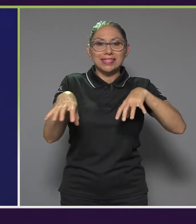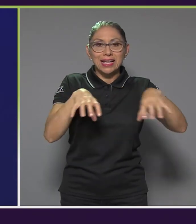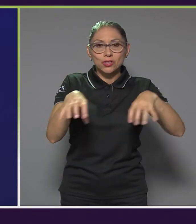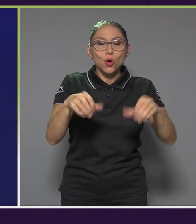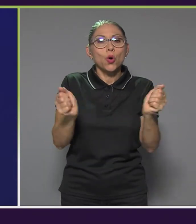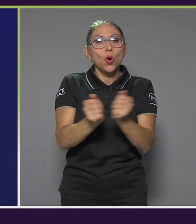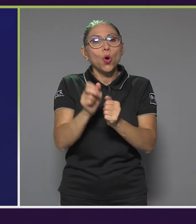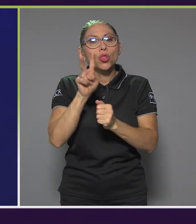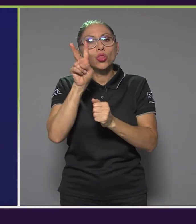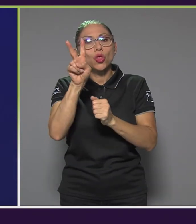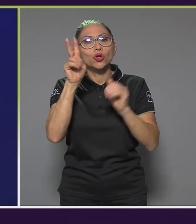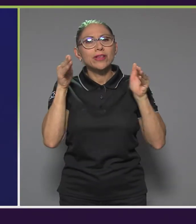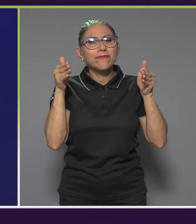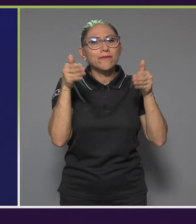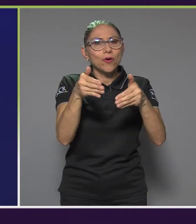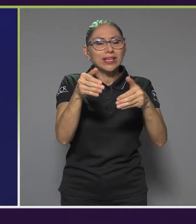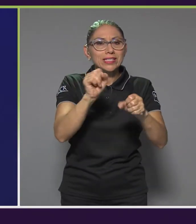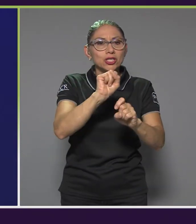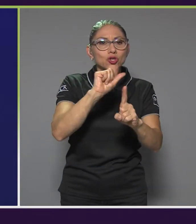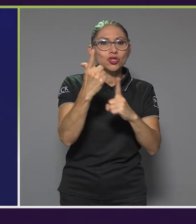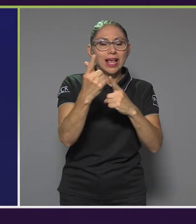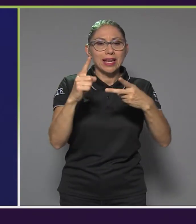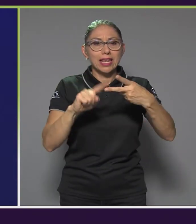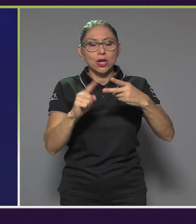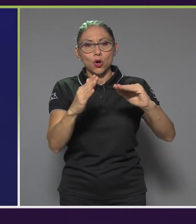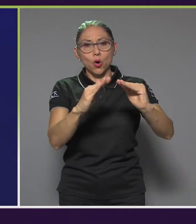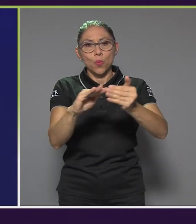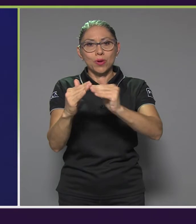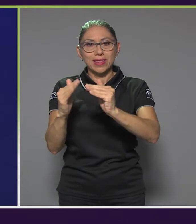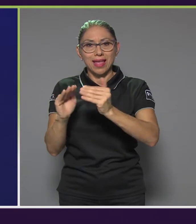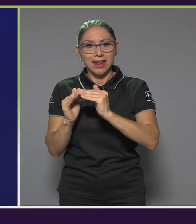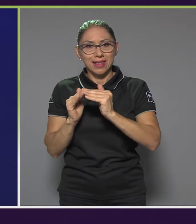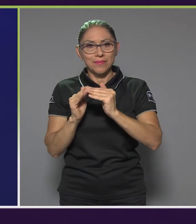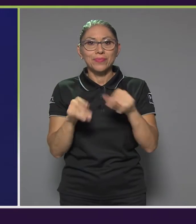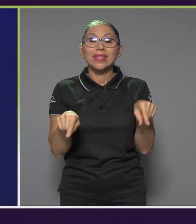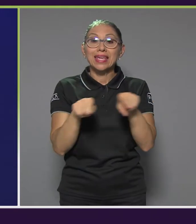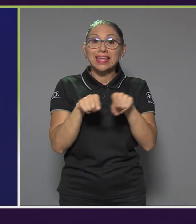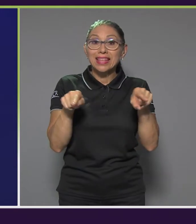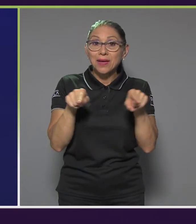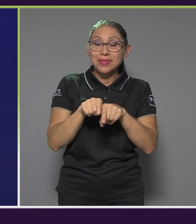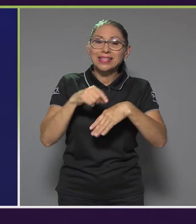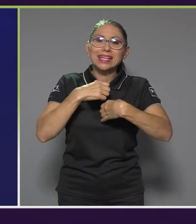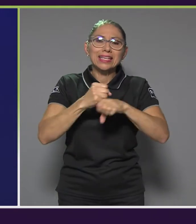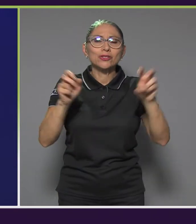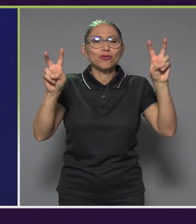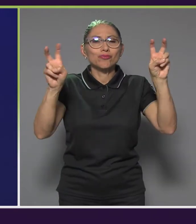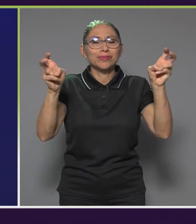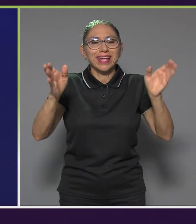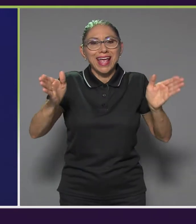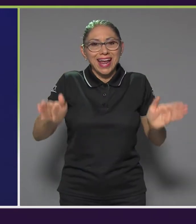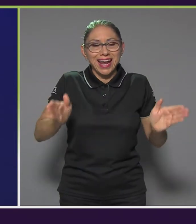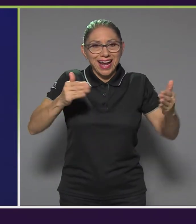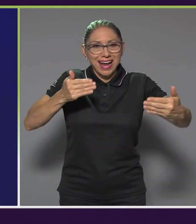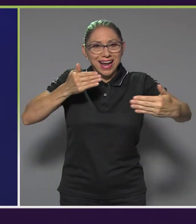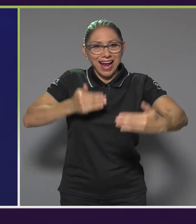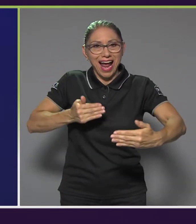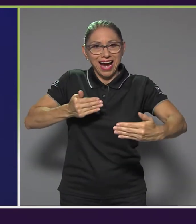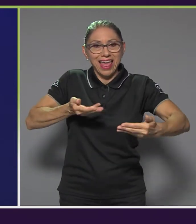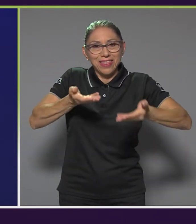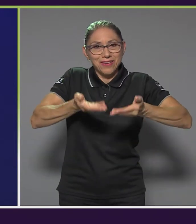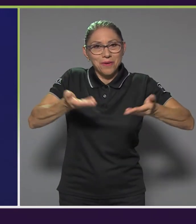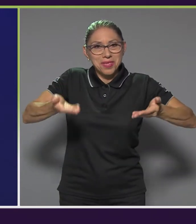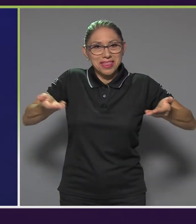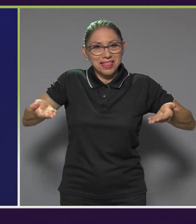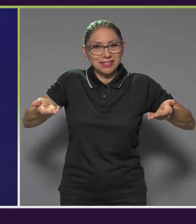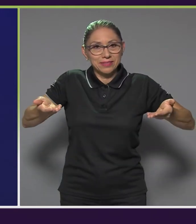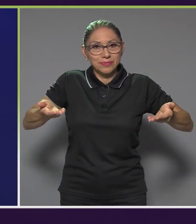social y comunitaria. Y a la vez se generó una caja de herramientas para que cada municipio que